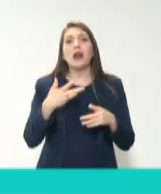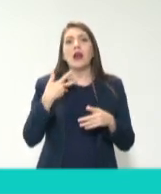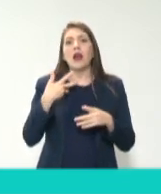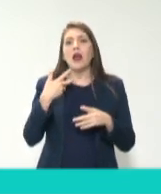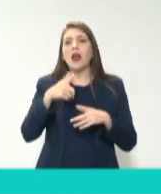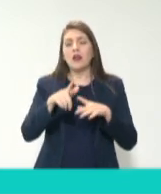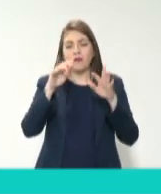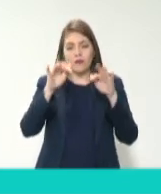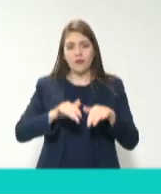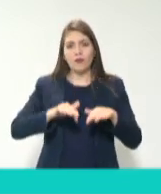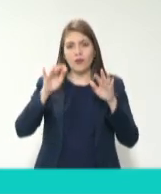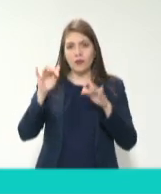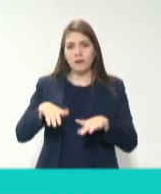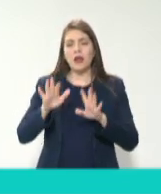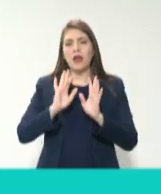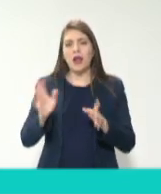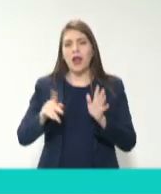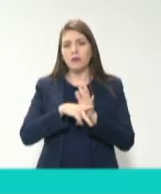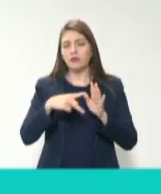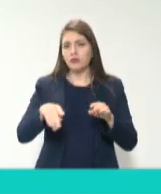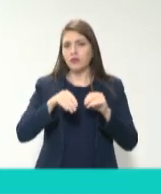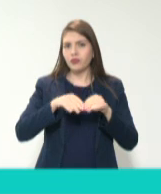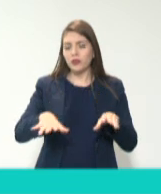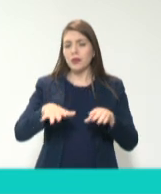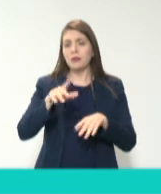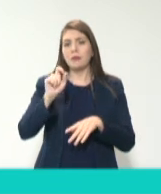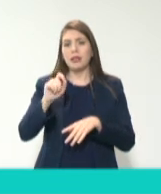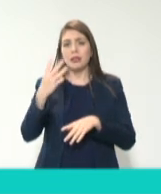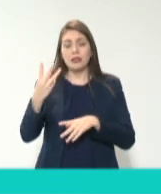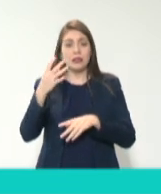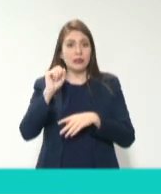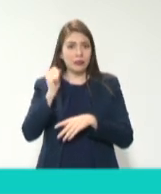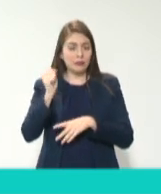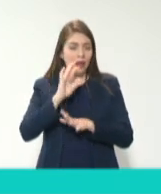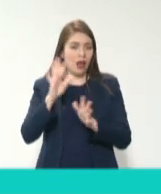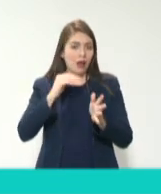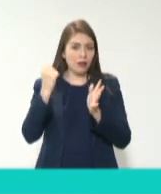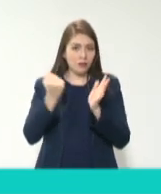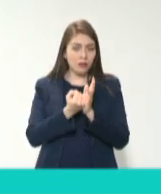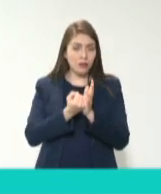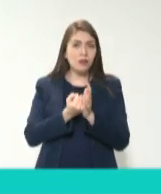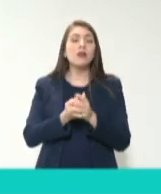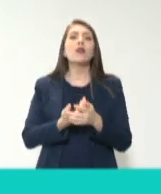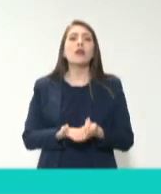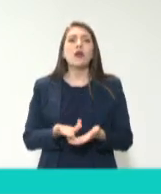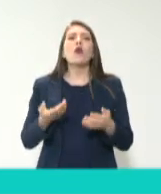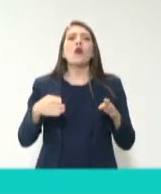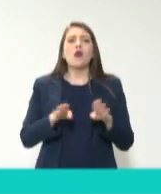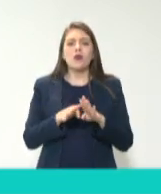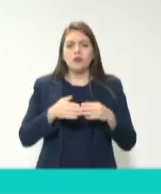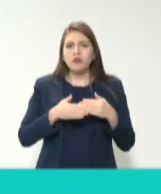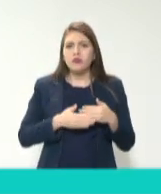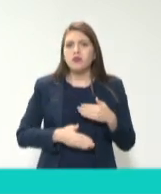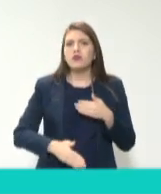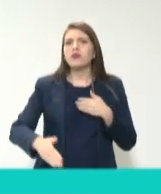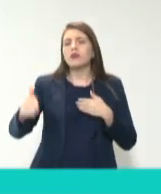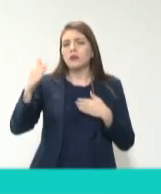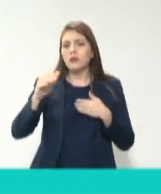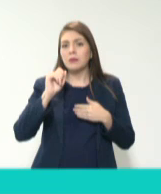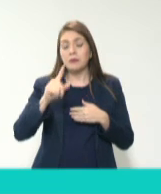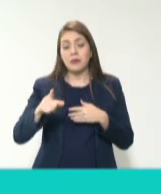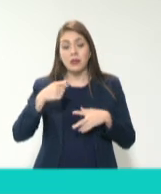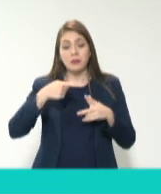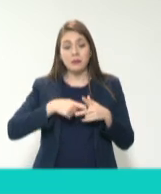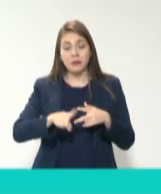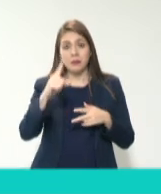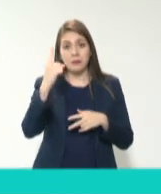quedaron aprobados en el día oficial el 23 de septiembre, y entonces, ¿cómo va a entrar de manera paulatina? A partir del 1 de enero,